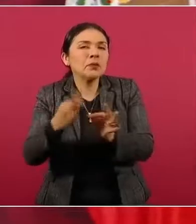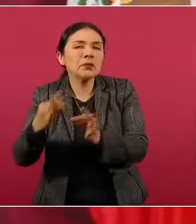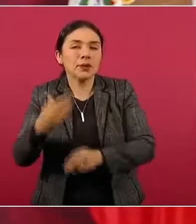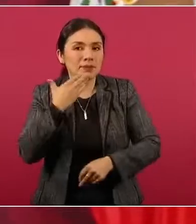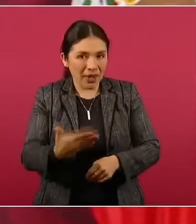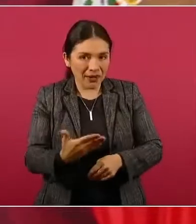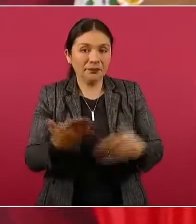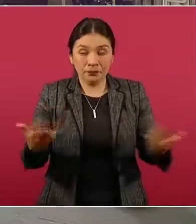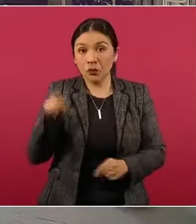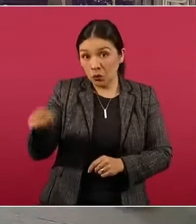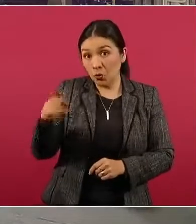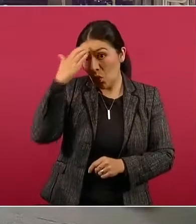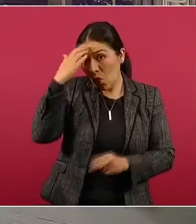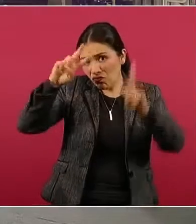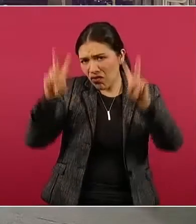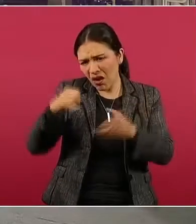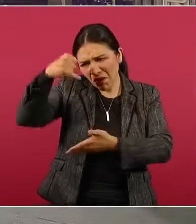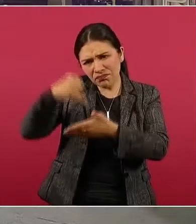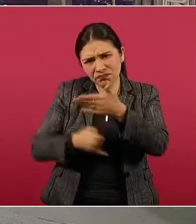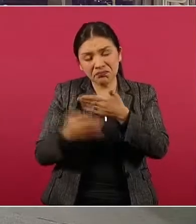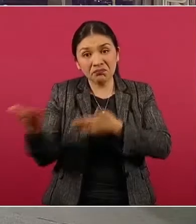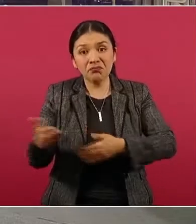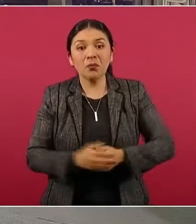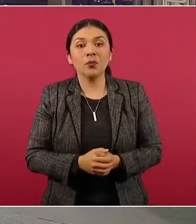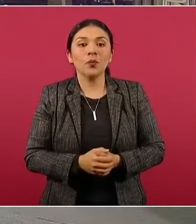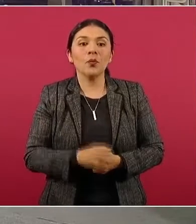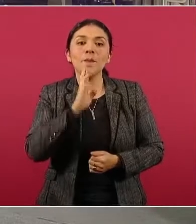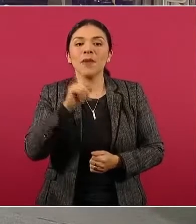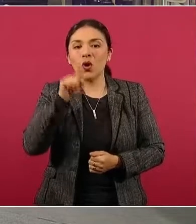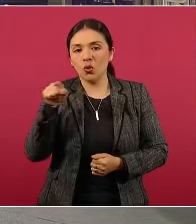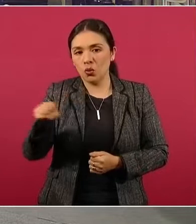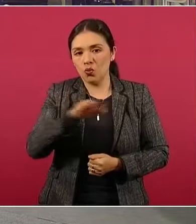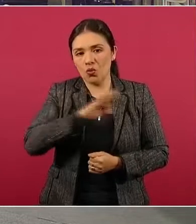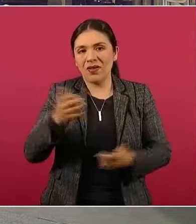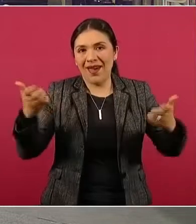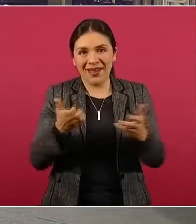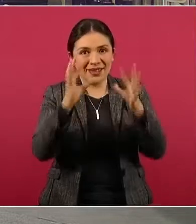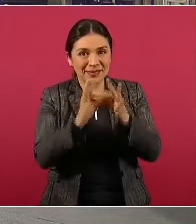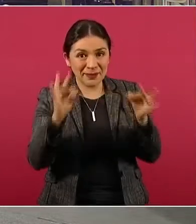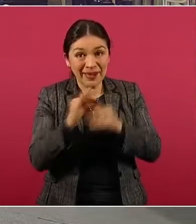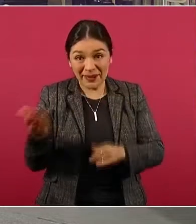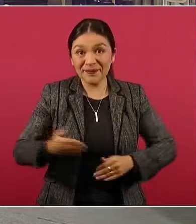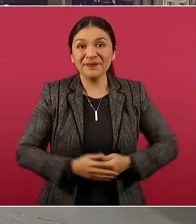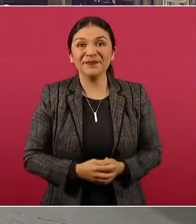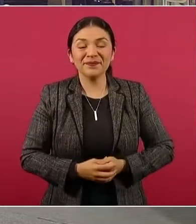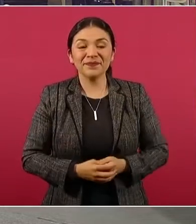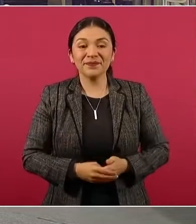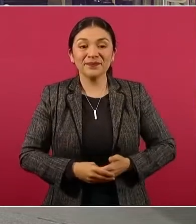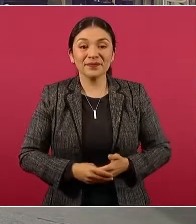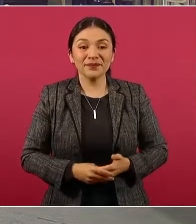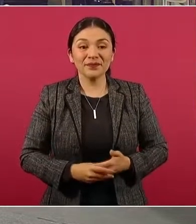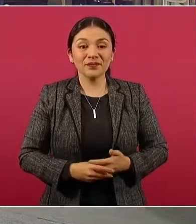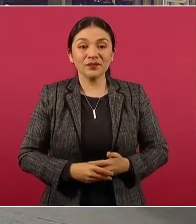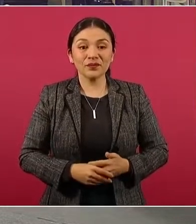El Servicio de Administración Tributaria nunca pidió la constancia de situación fiscal, así lo aseguró su directora Raquel Buenrostro. Durante la